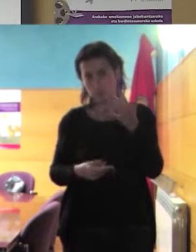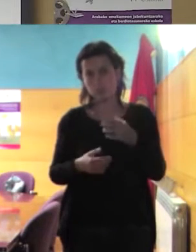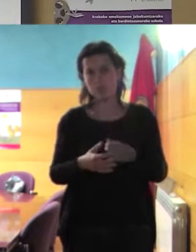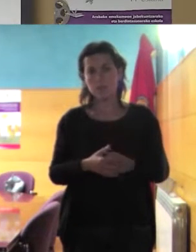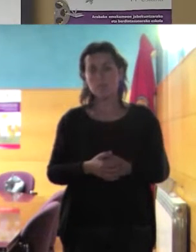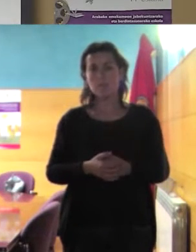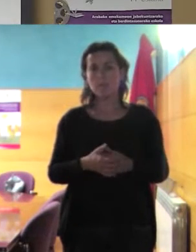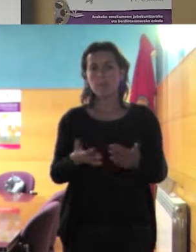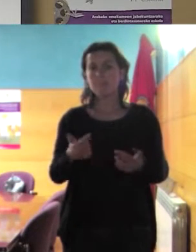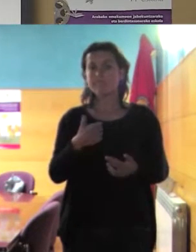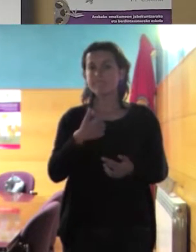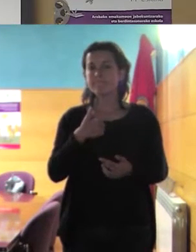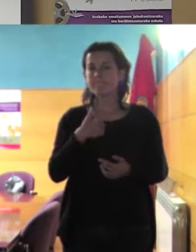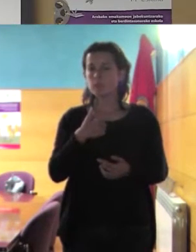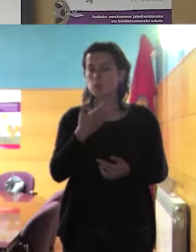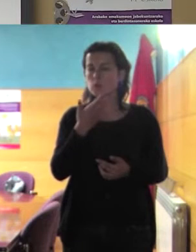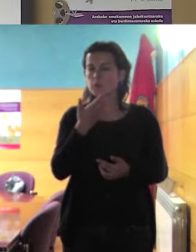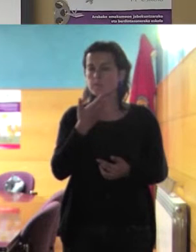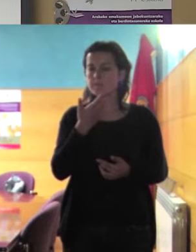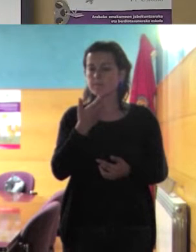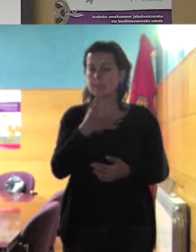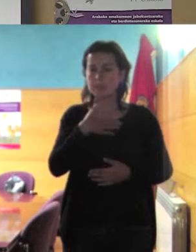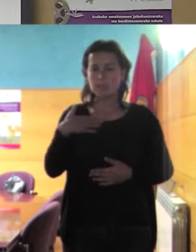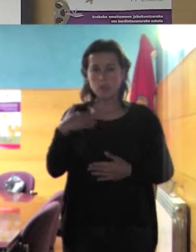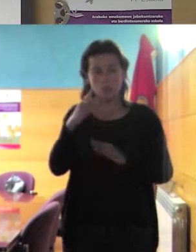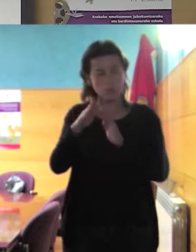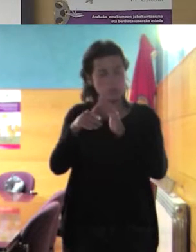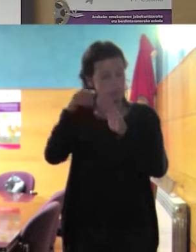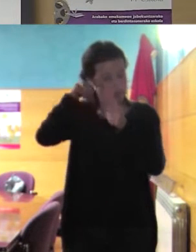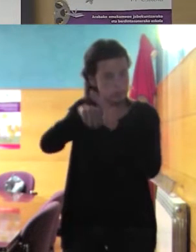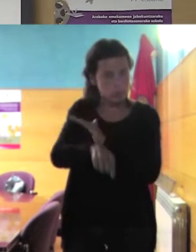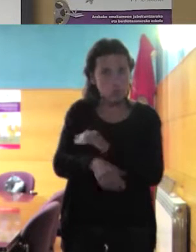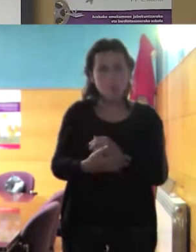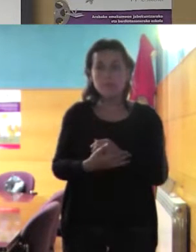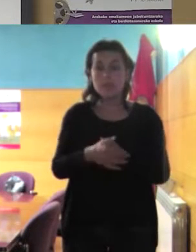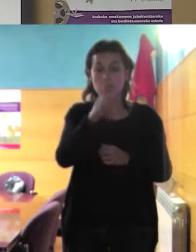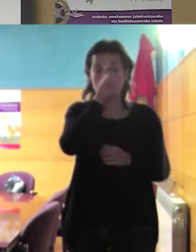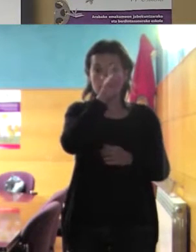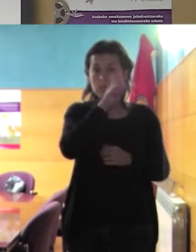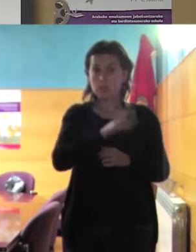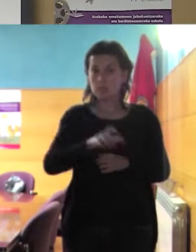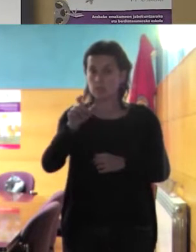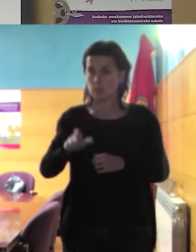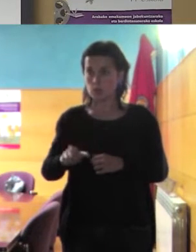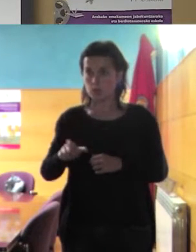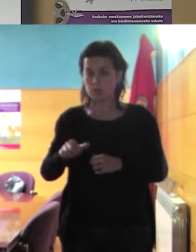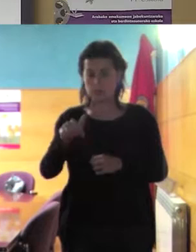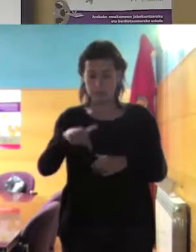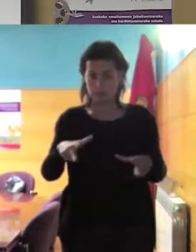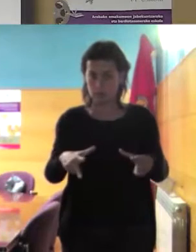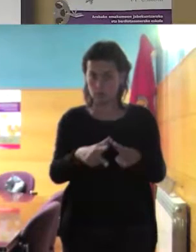quisiera ir un poquito más allá y decir bueno qué conciencia tenemos las personas y las mujeres de nuestra